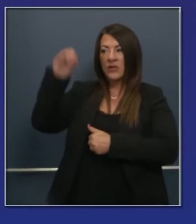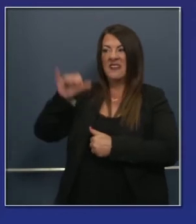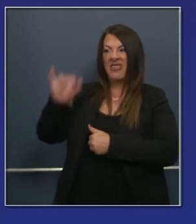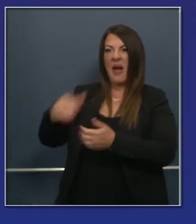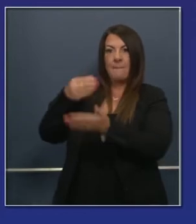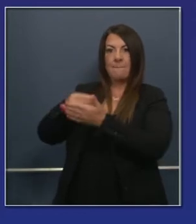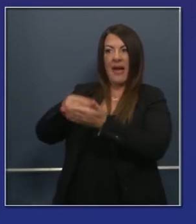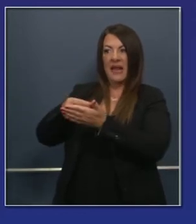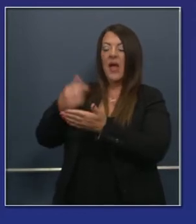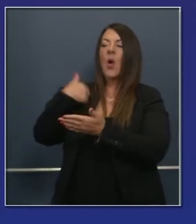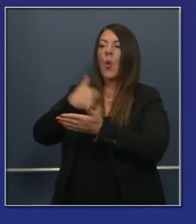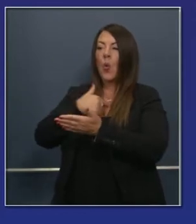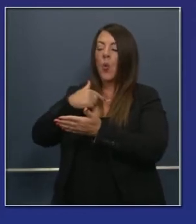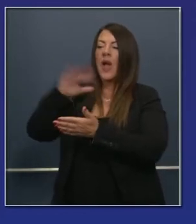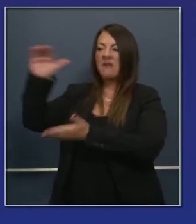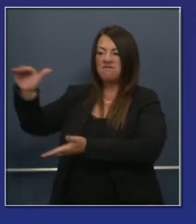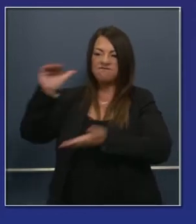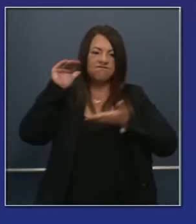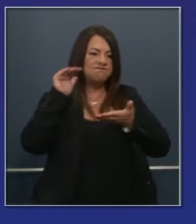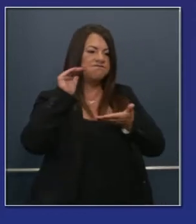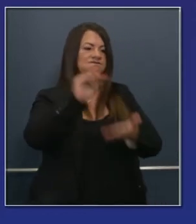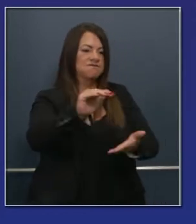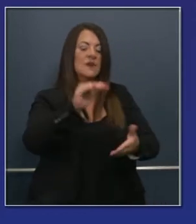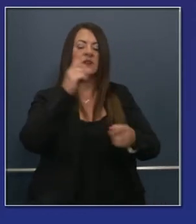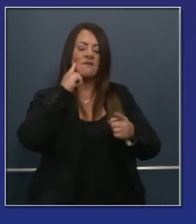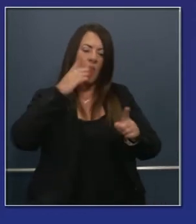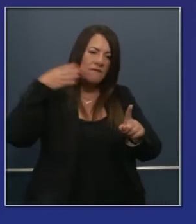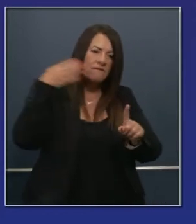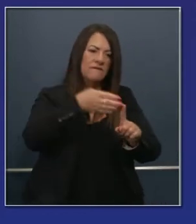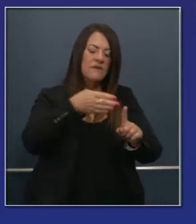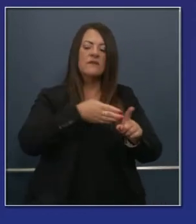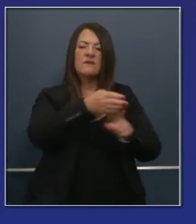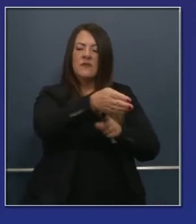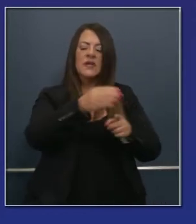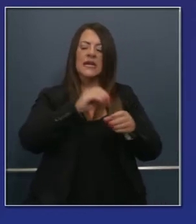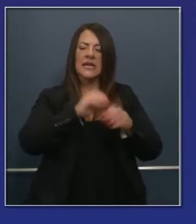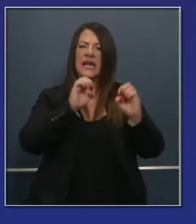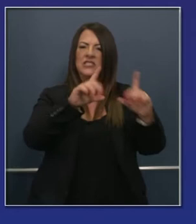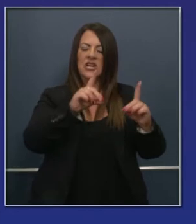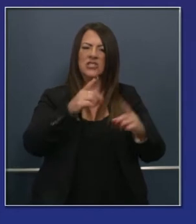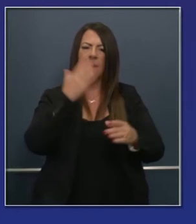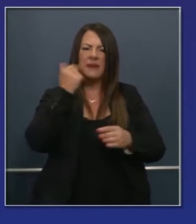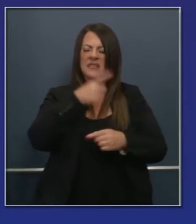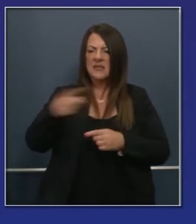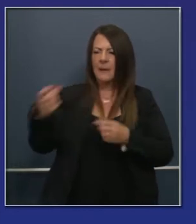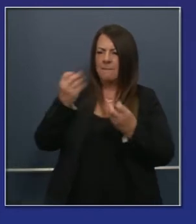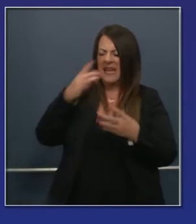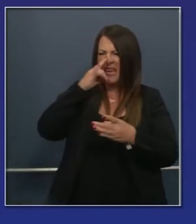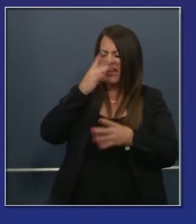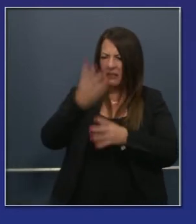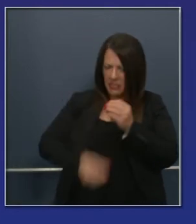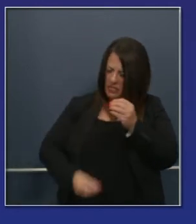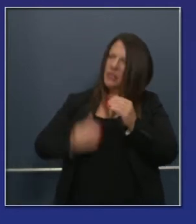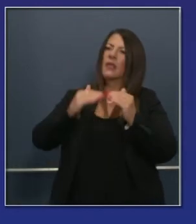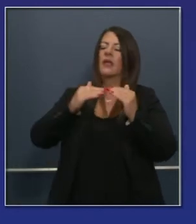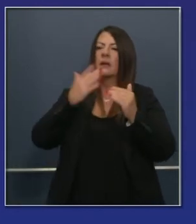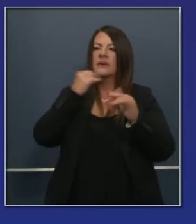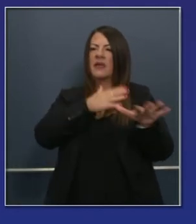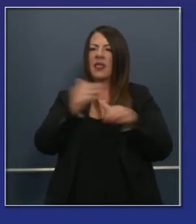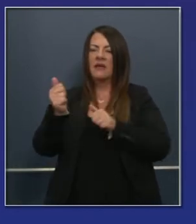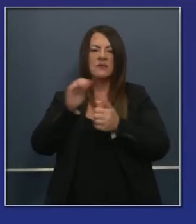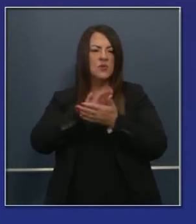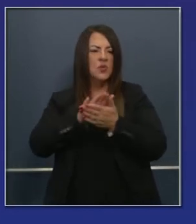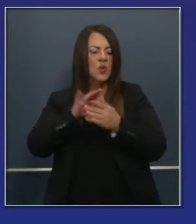legítima. Nosotros, sin embargo, hemos decidido utilizar la mayoría de esos fondos a la educación para ayudar a los que han dejado de aprender,